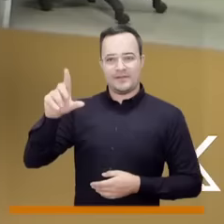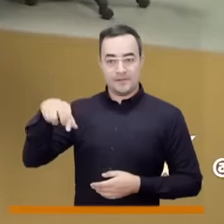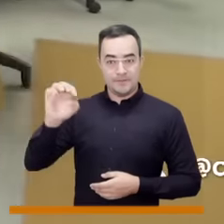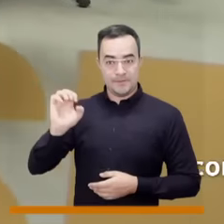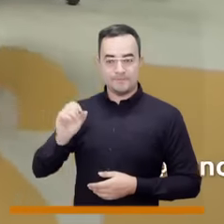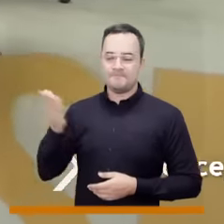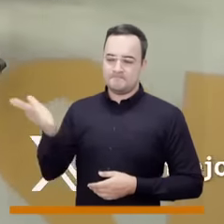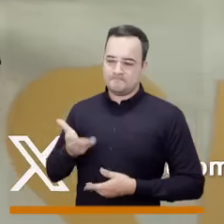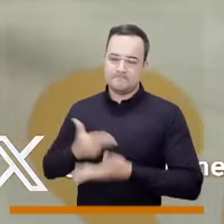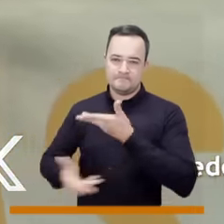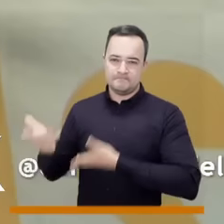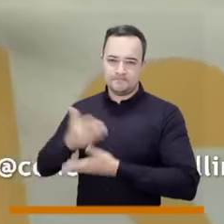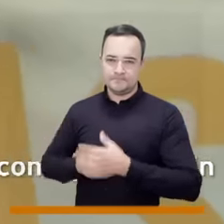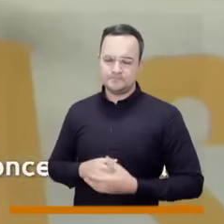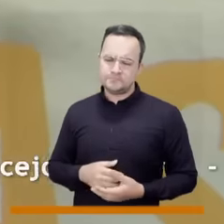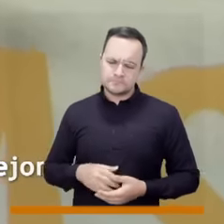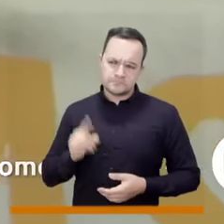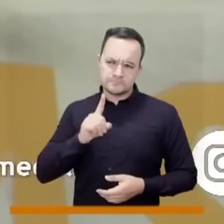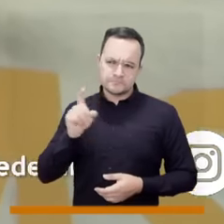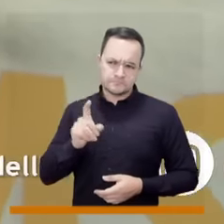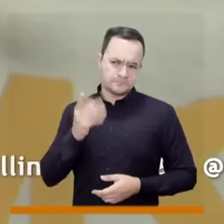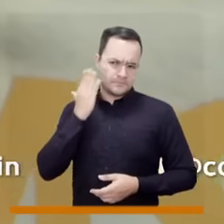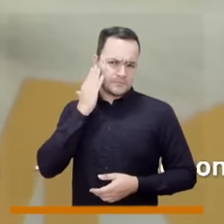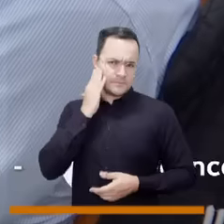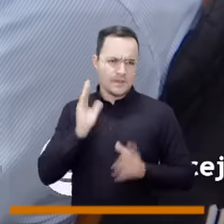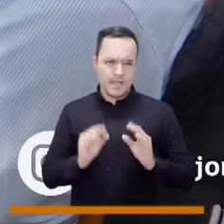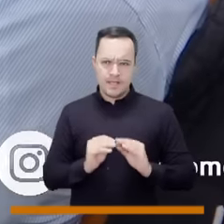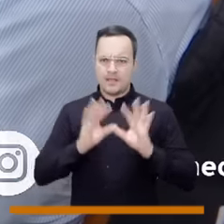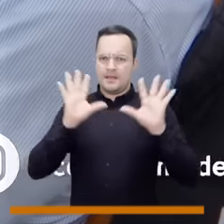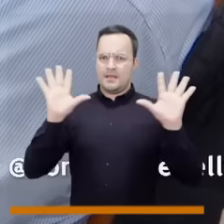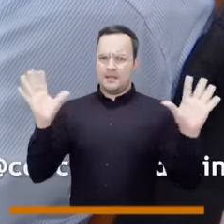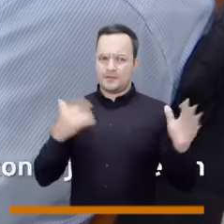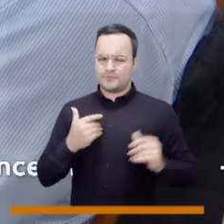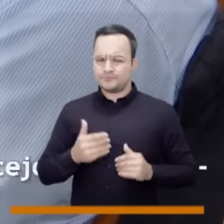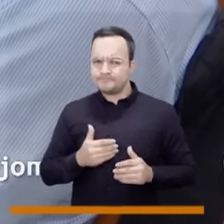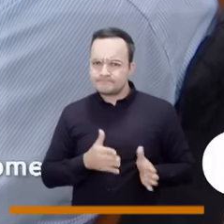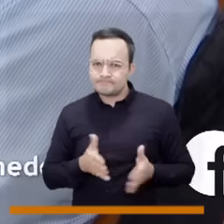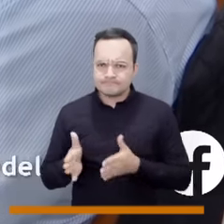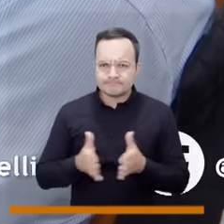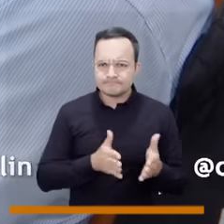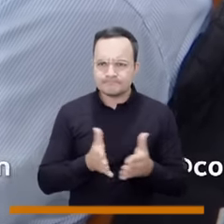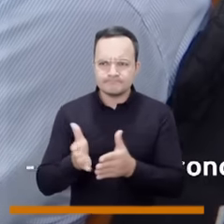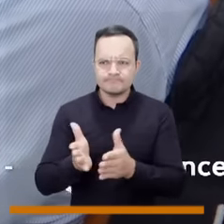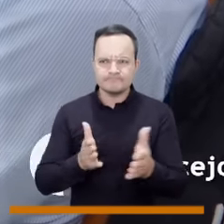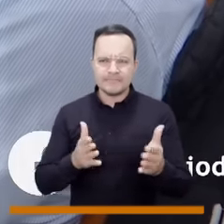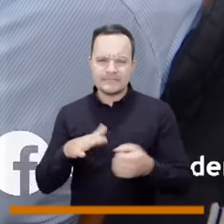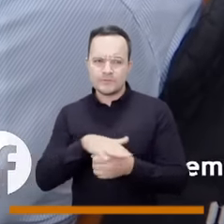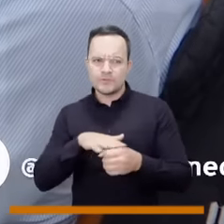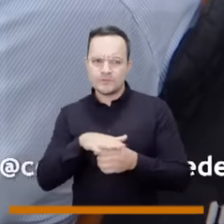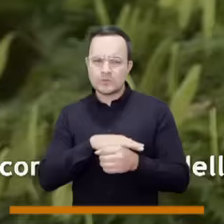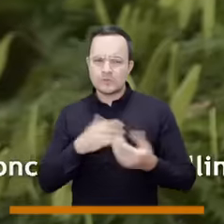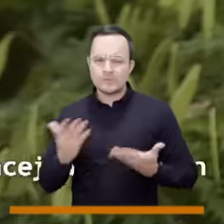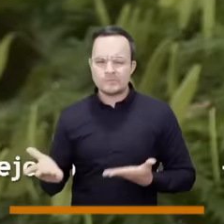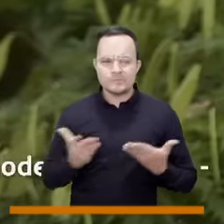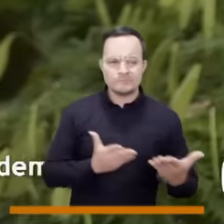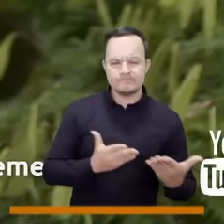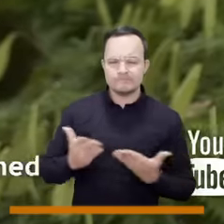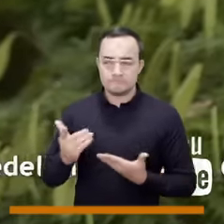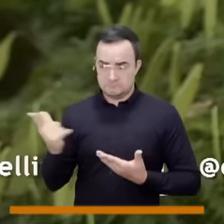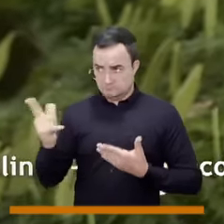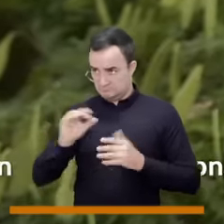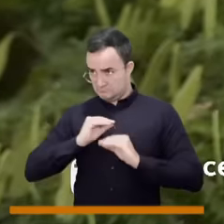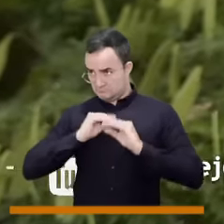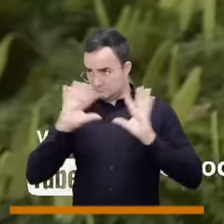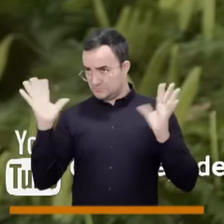pues ya seguramente también tienen en este momento más claridad sobre cuál es el camino que se debe coger